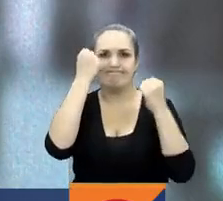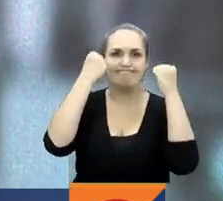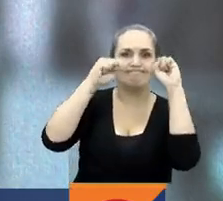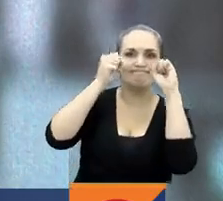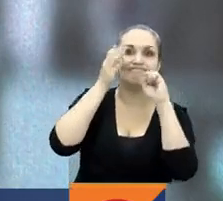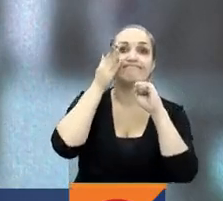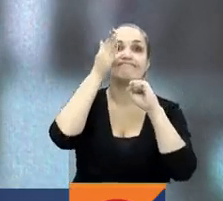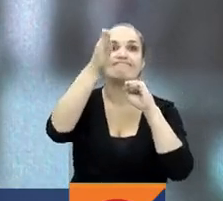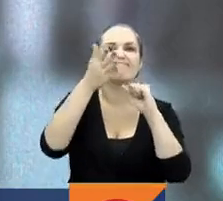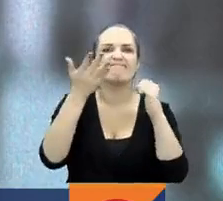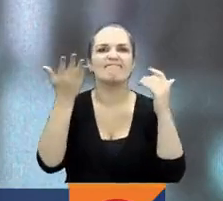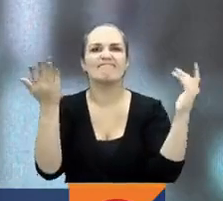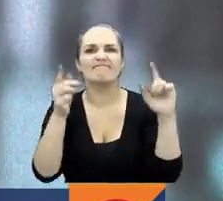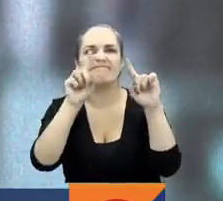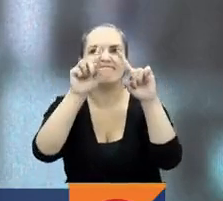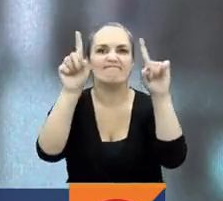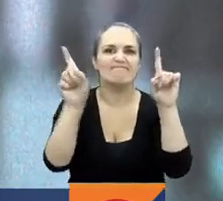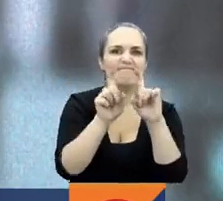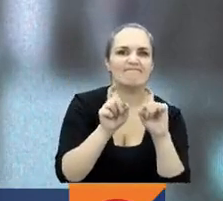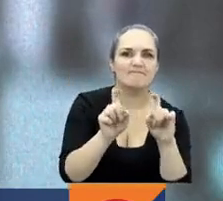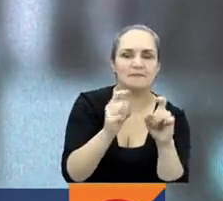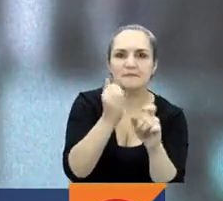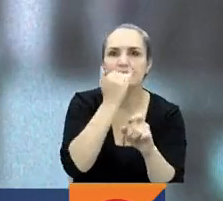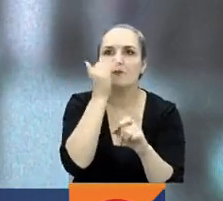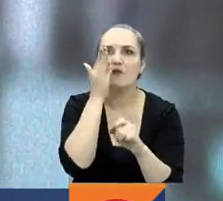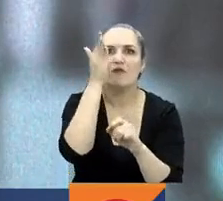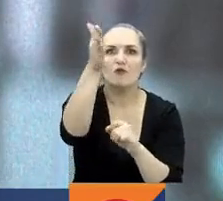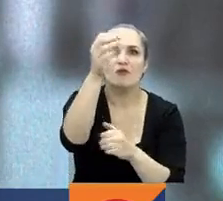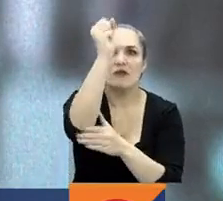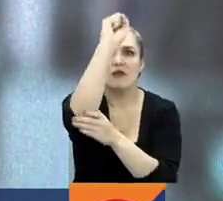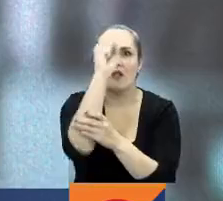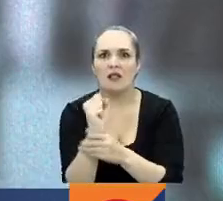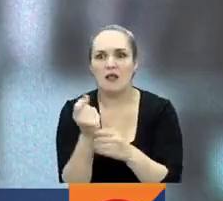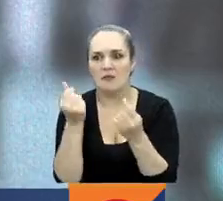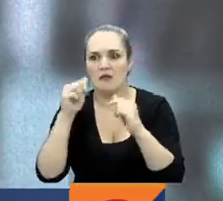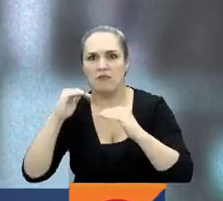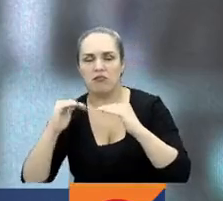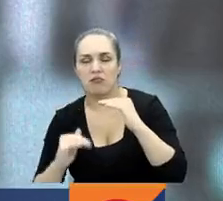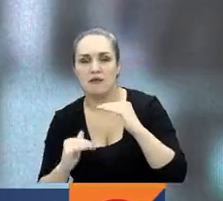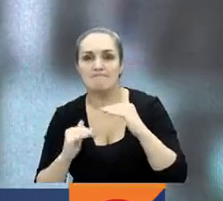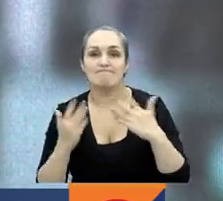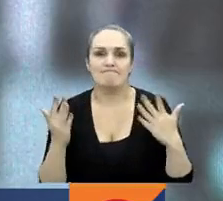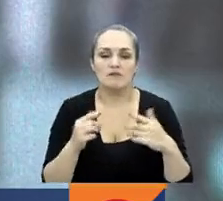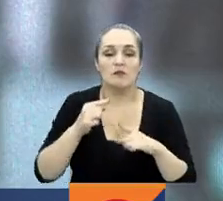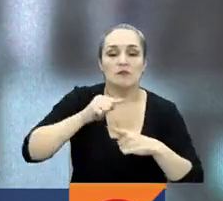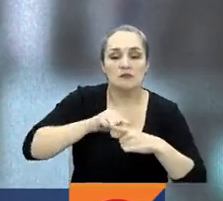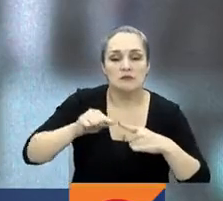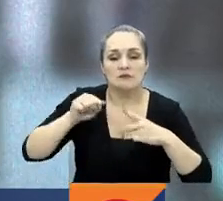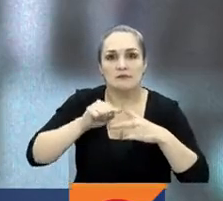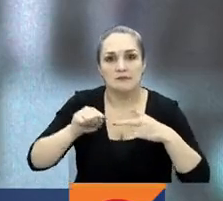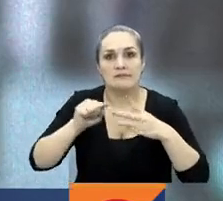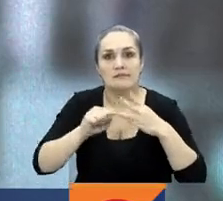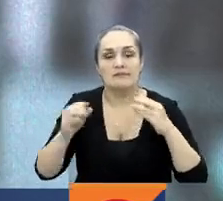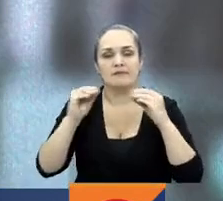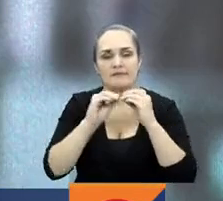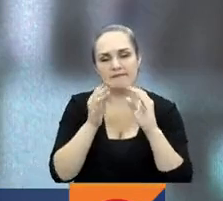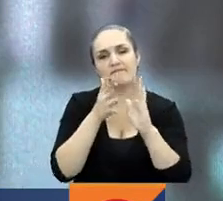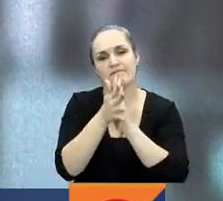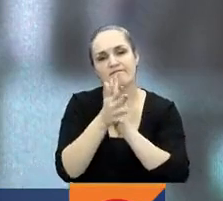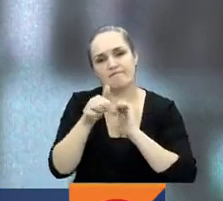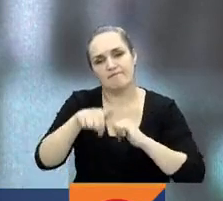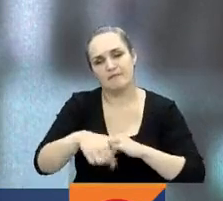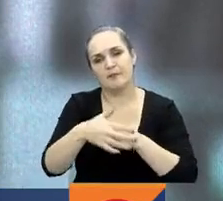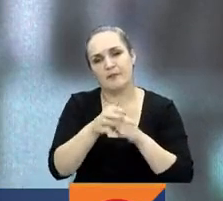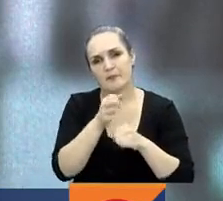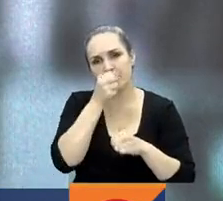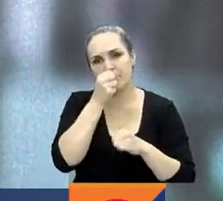temores ante una posible recesión económica continuarán de aquí en adelante durante las próximas semanas. Juan Sebastián Amaya, RTBC